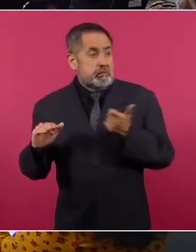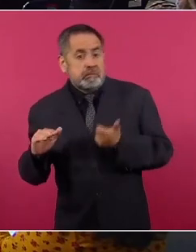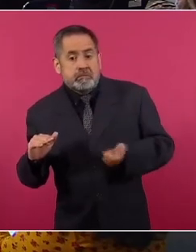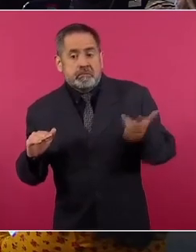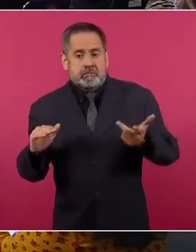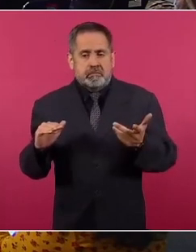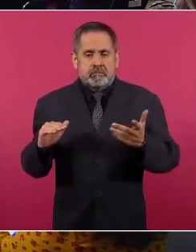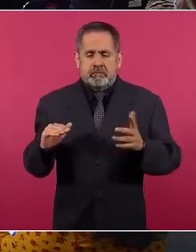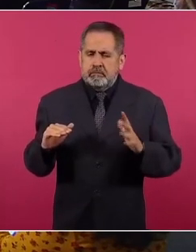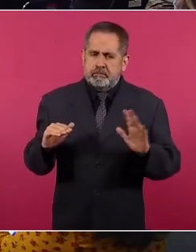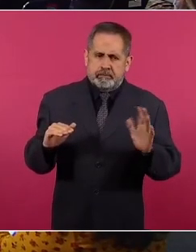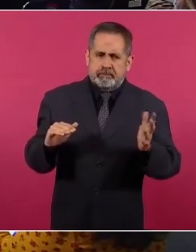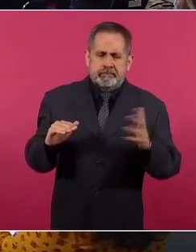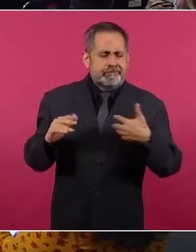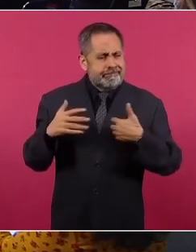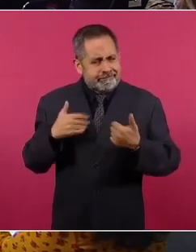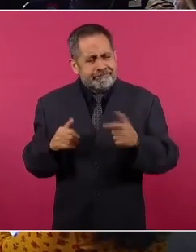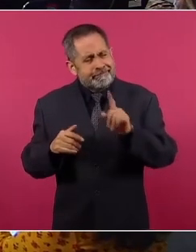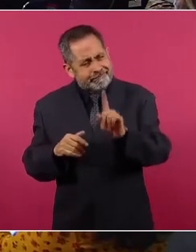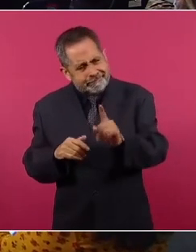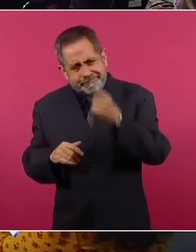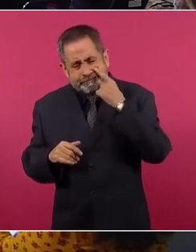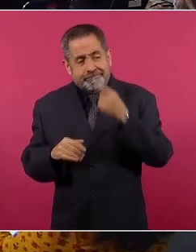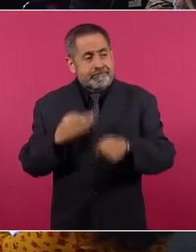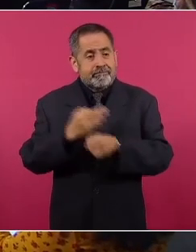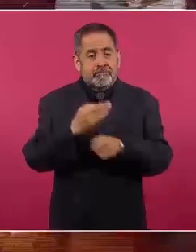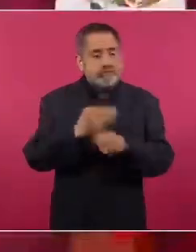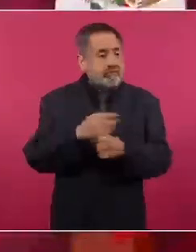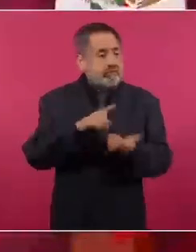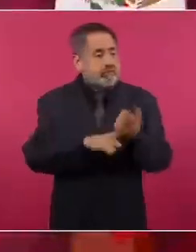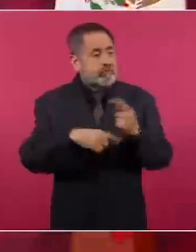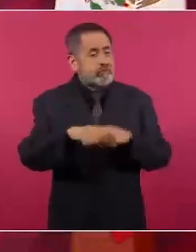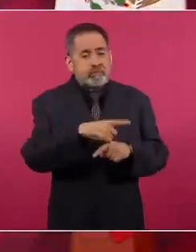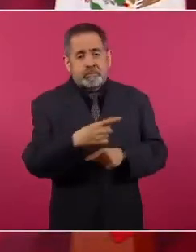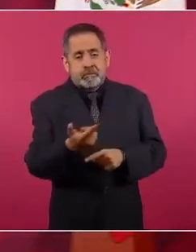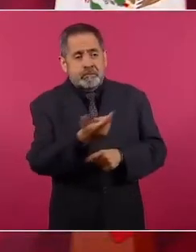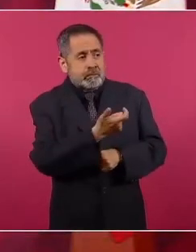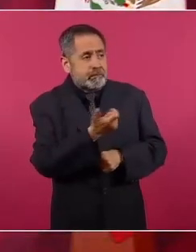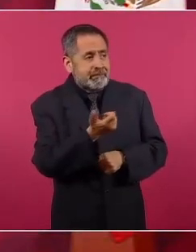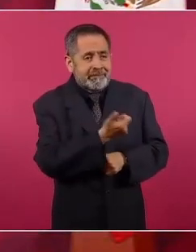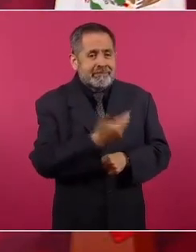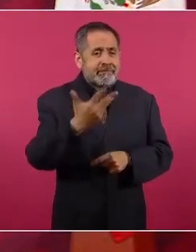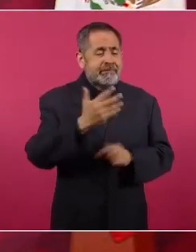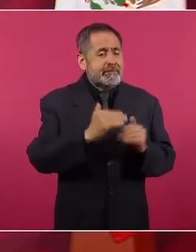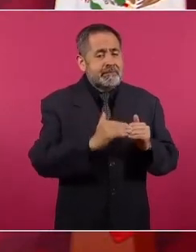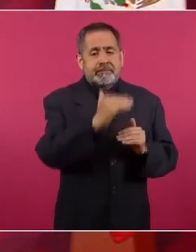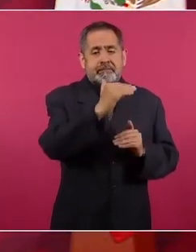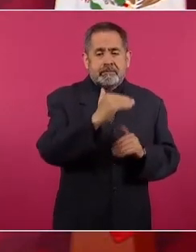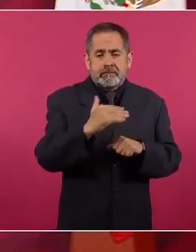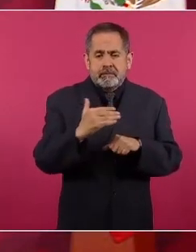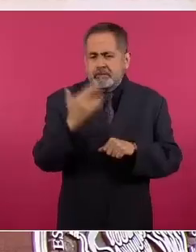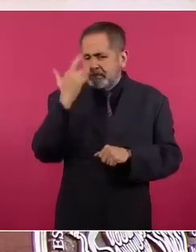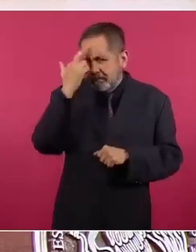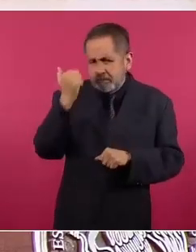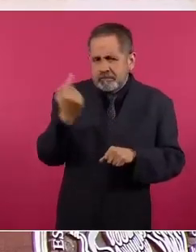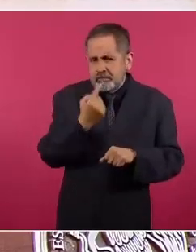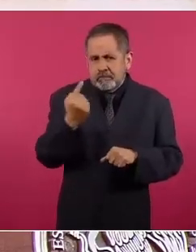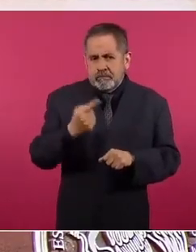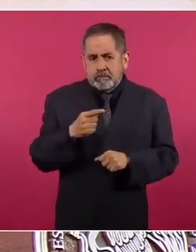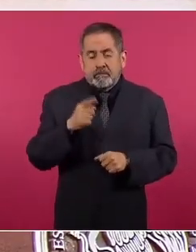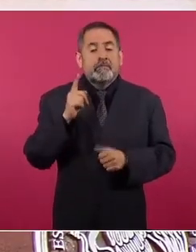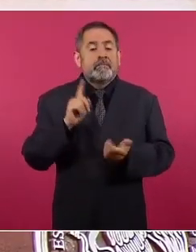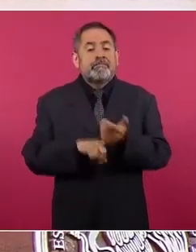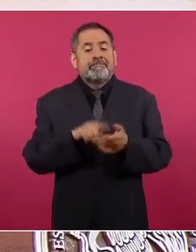Que también se entienda, la inflación de ahora se precipitó por el